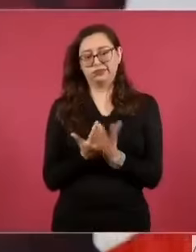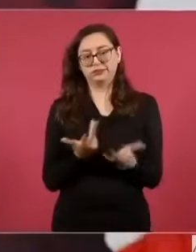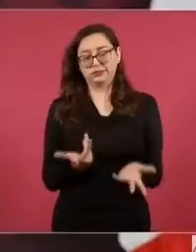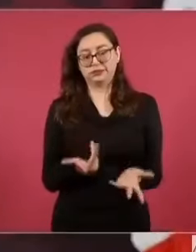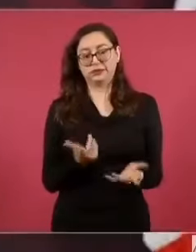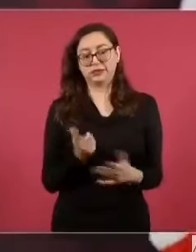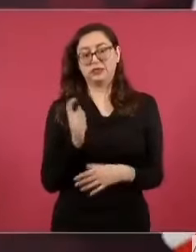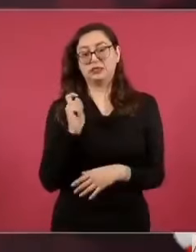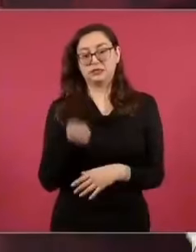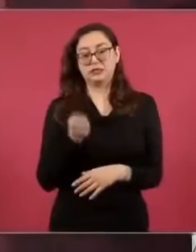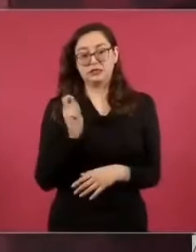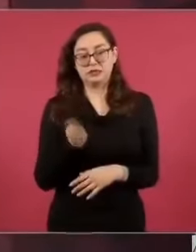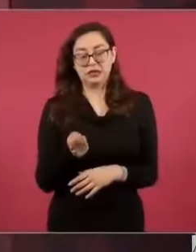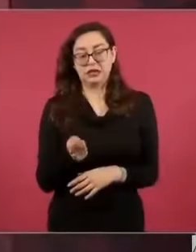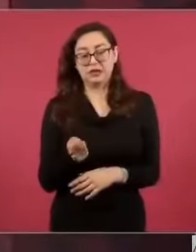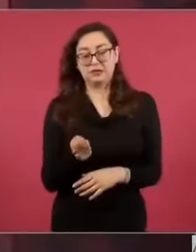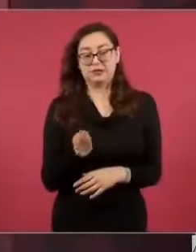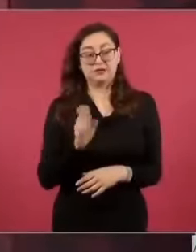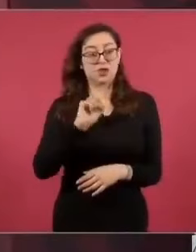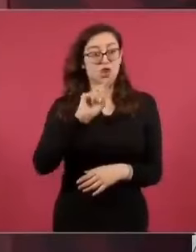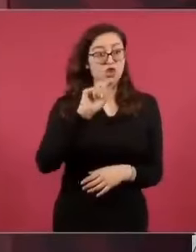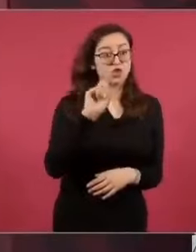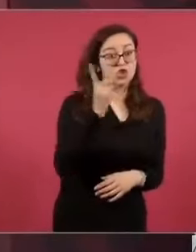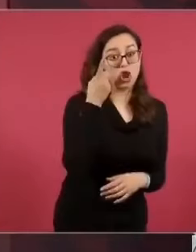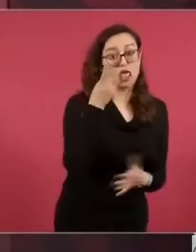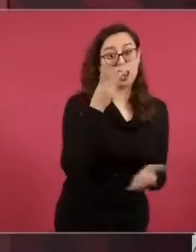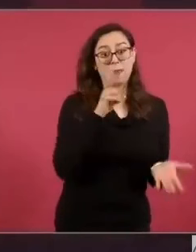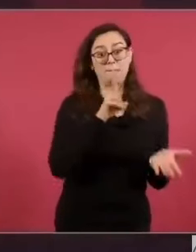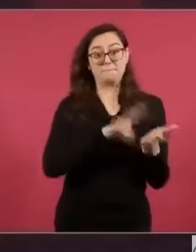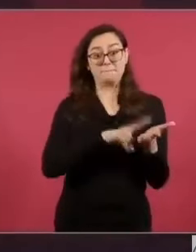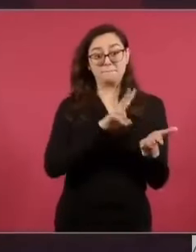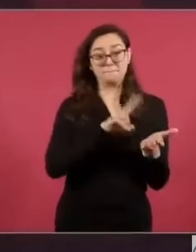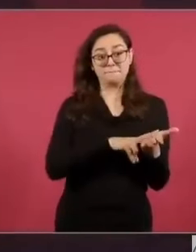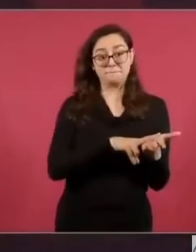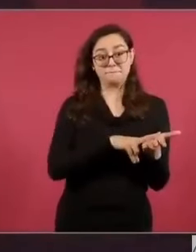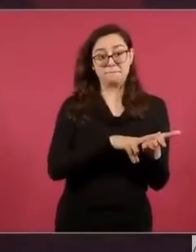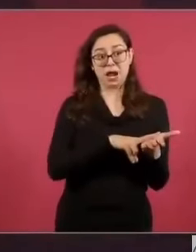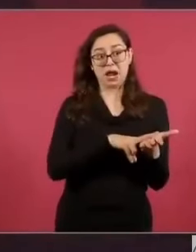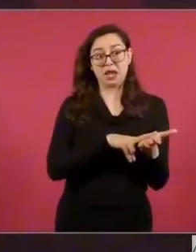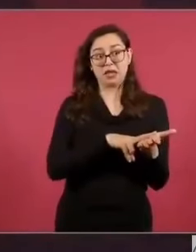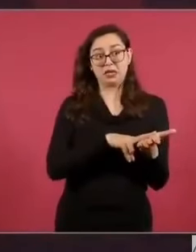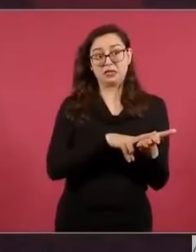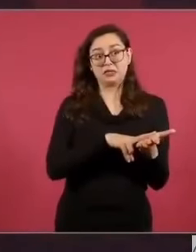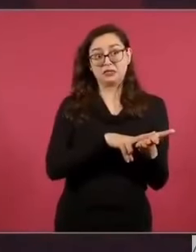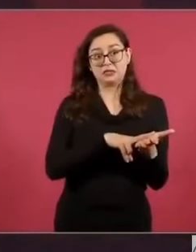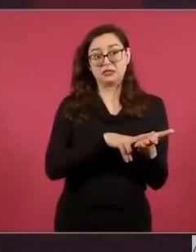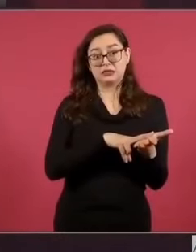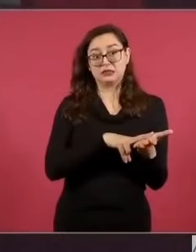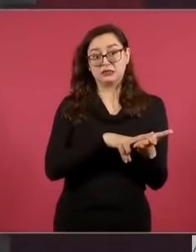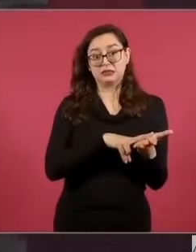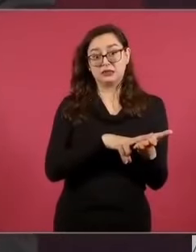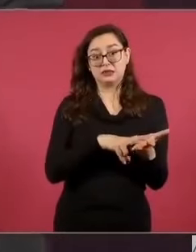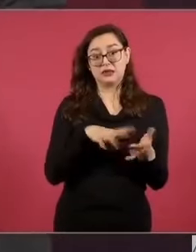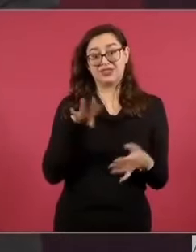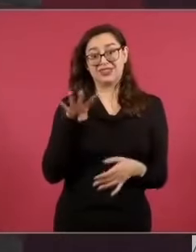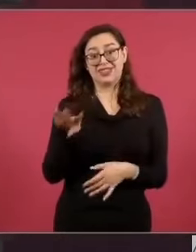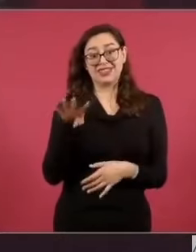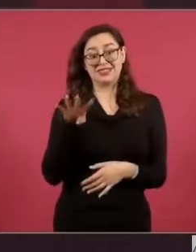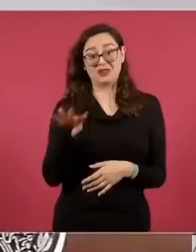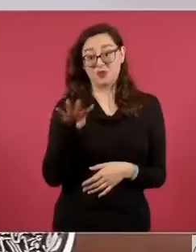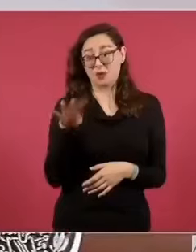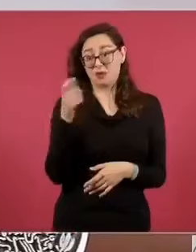hasta más de 19